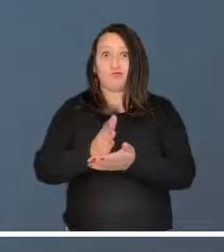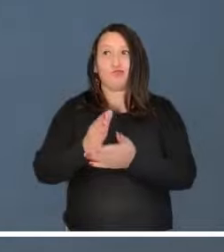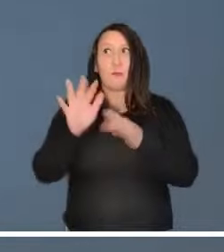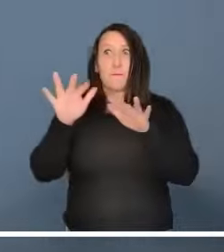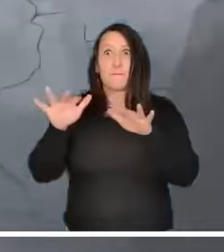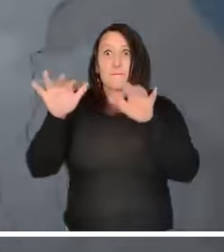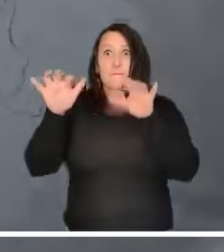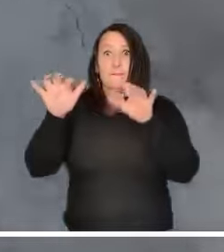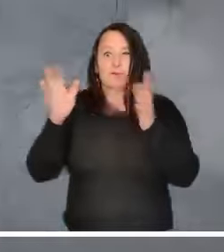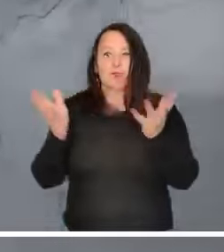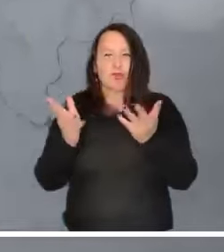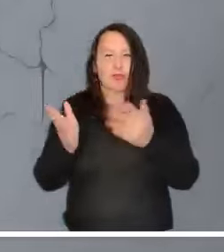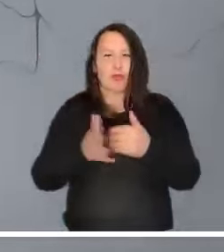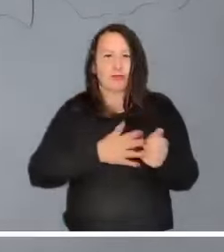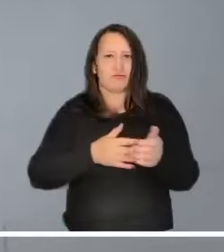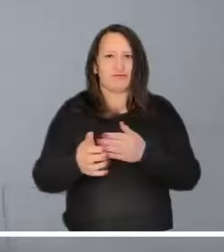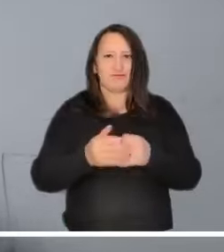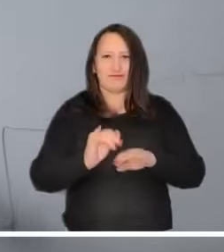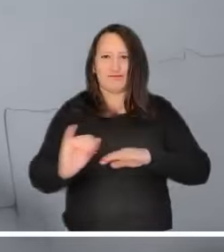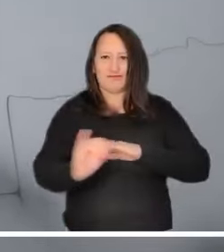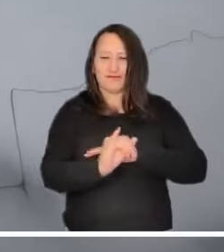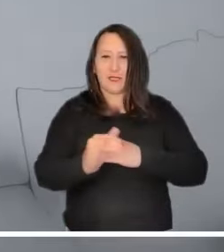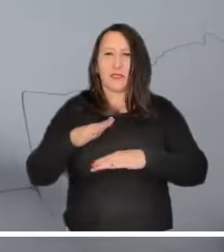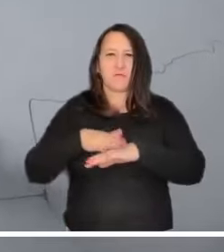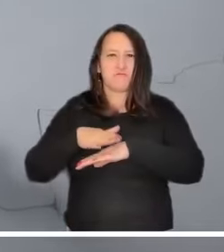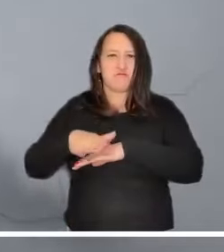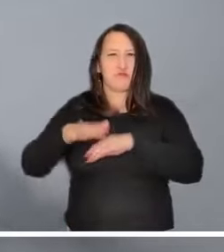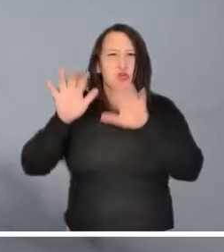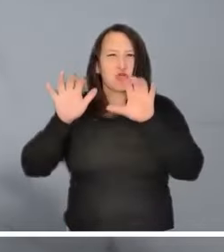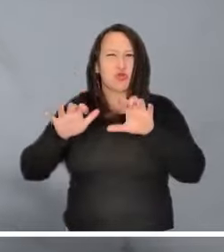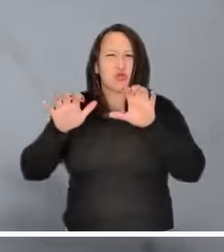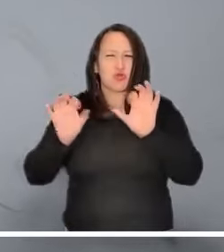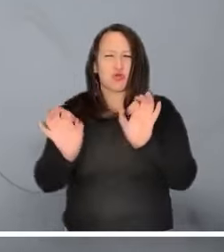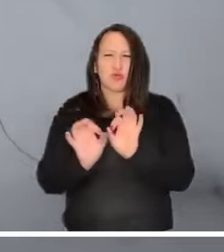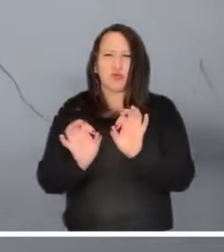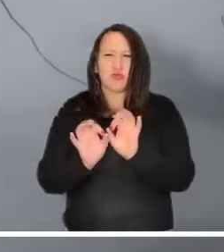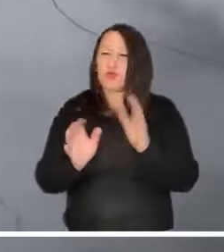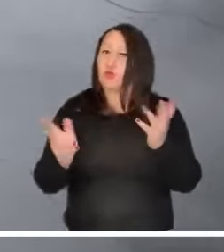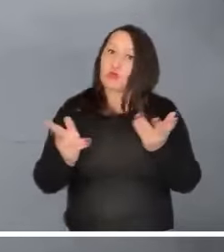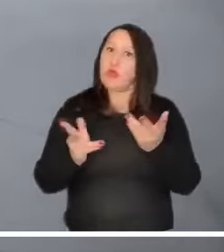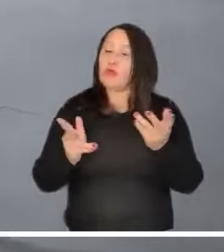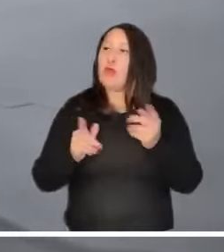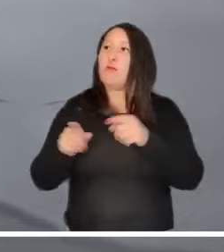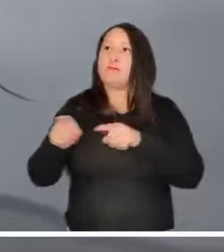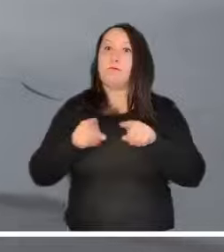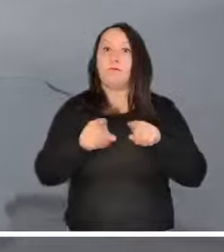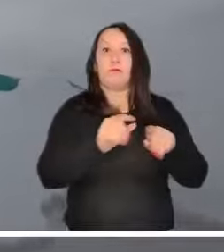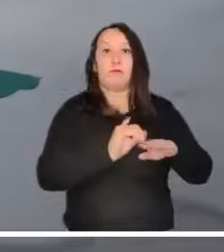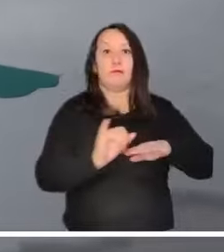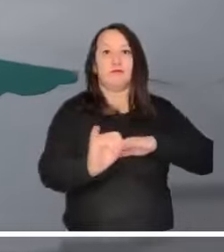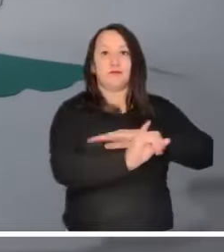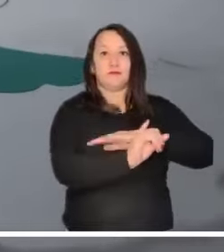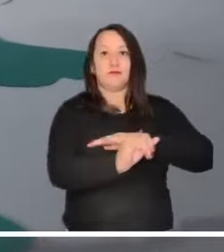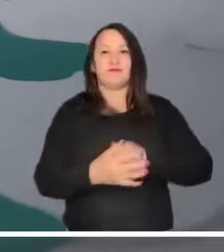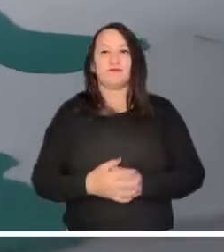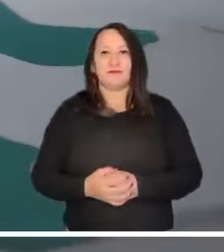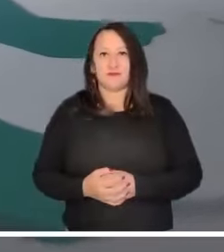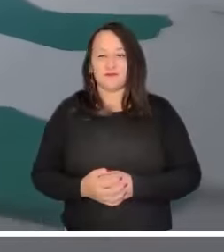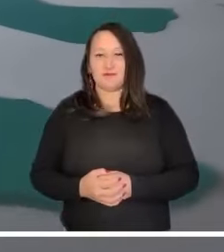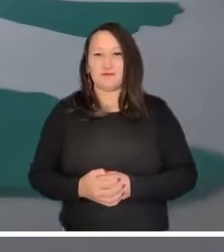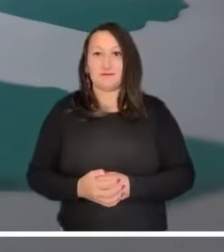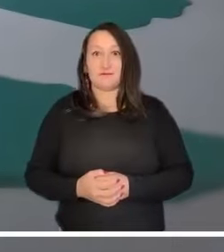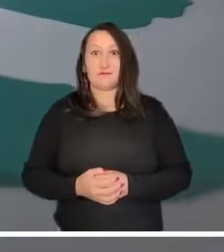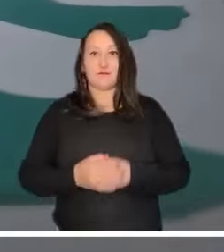no se descartan lloviznas breves en zonas puntuales de las islas. Mientras tanto, las nubes se tomarán el